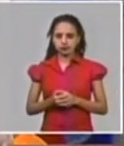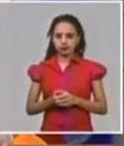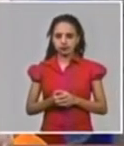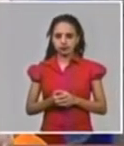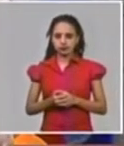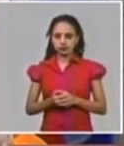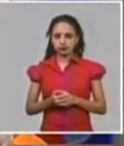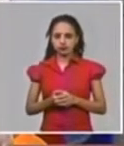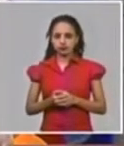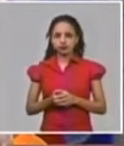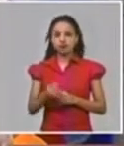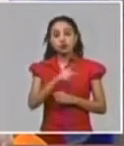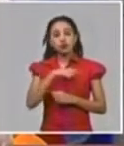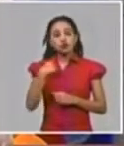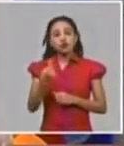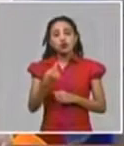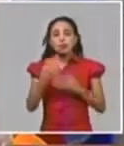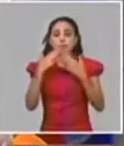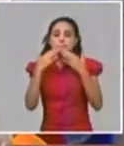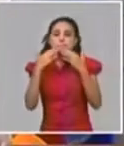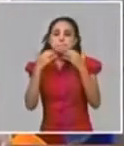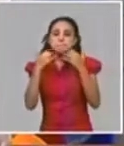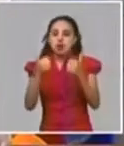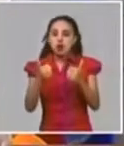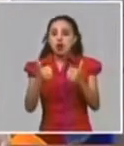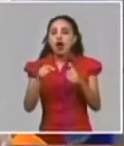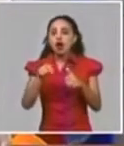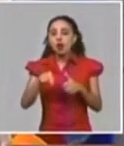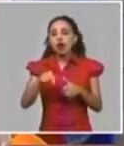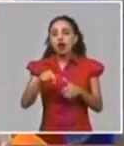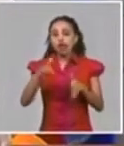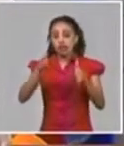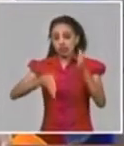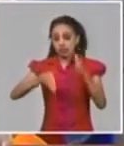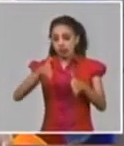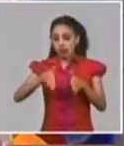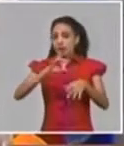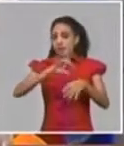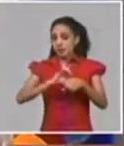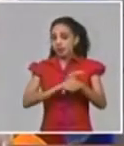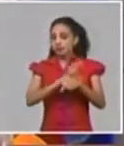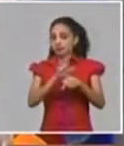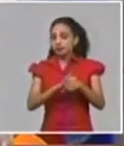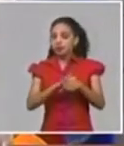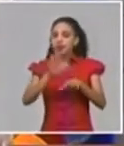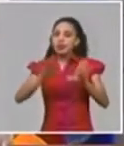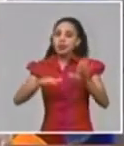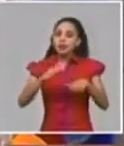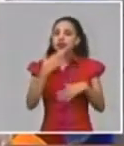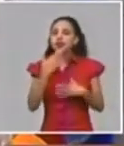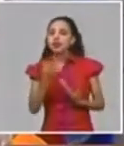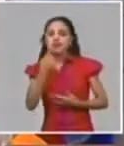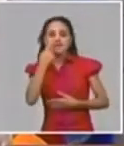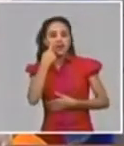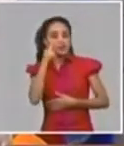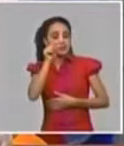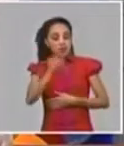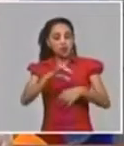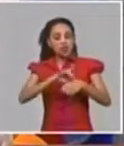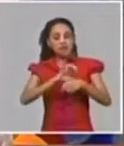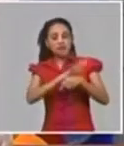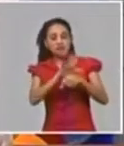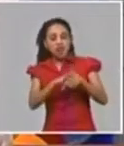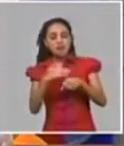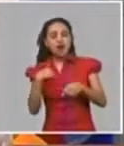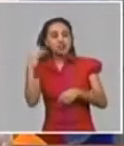por la capacidad de dependerá de la epidémica dependerá exclusivamente de cuánto logremos diagnosticar aislar identificar